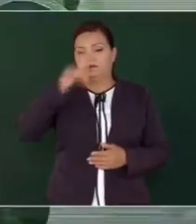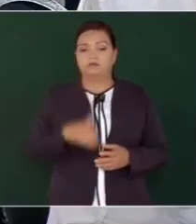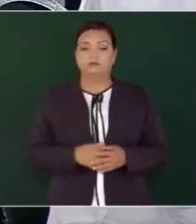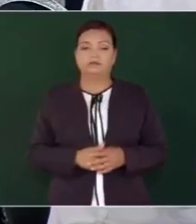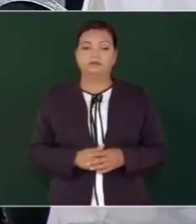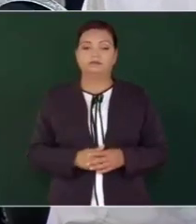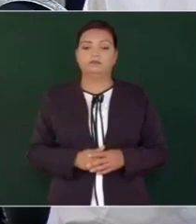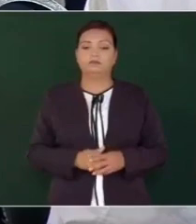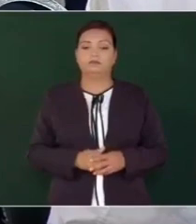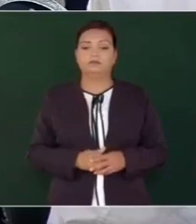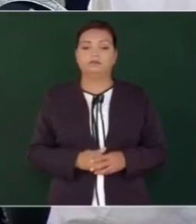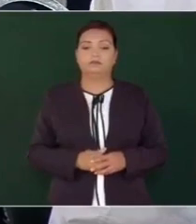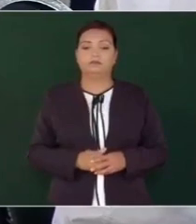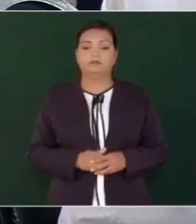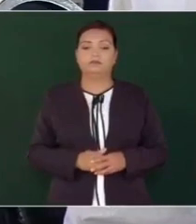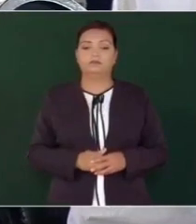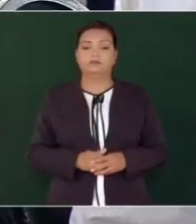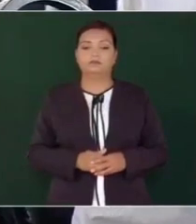¿Cuándo se lo decía?